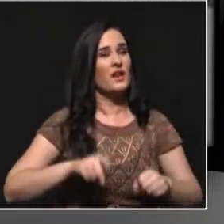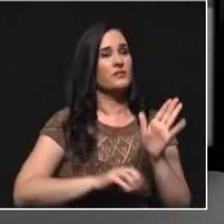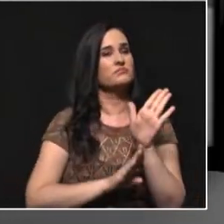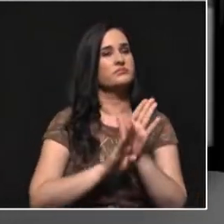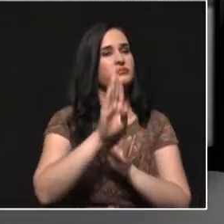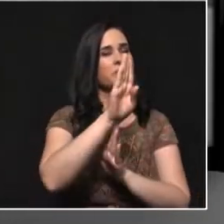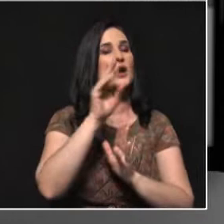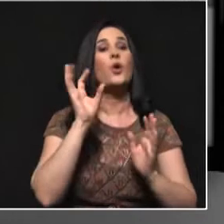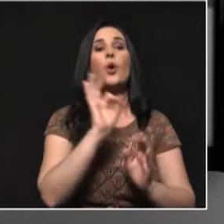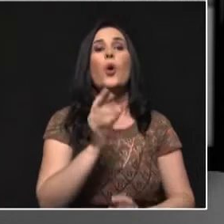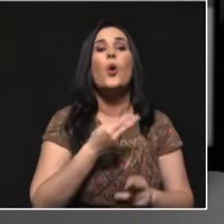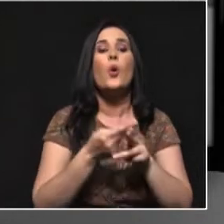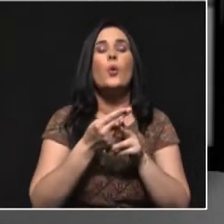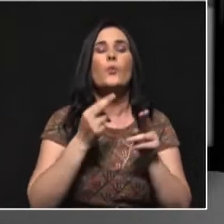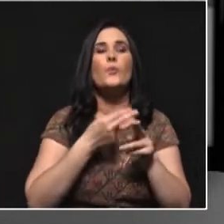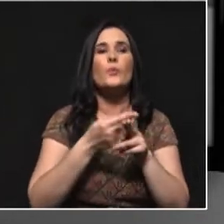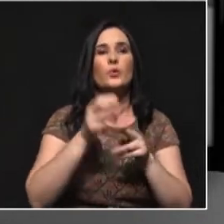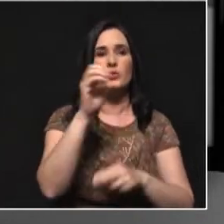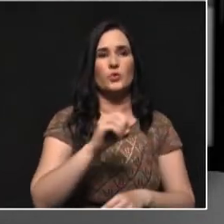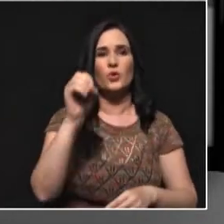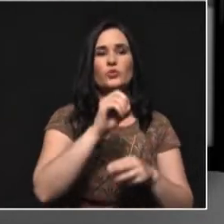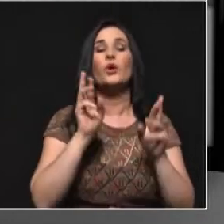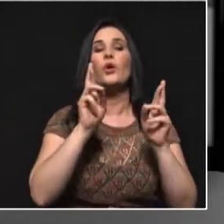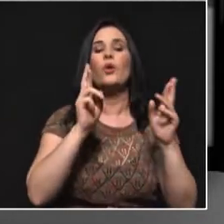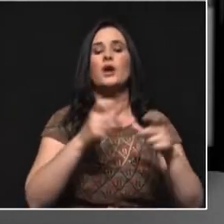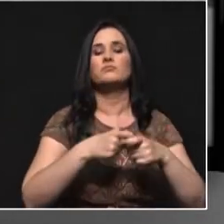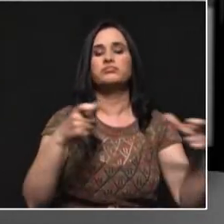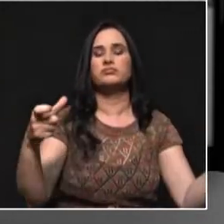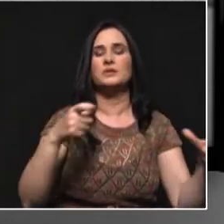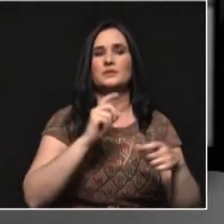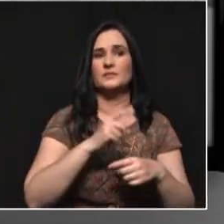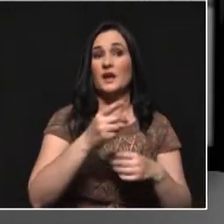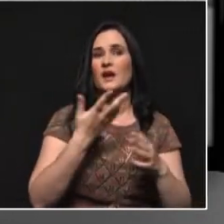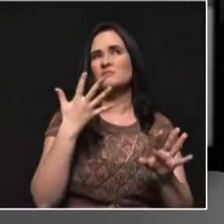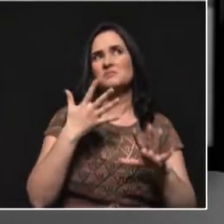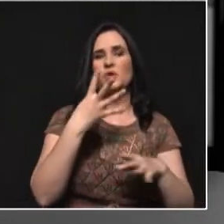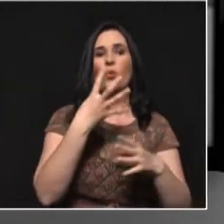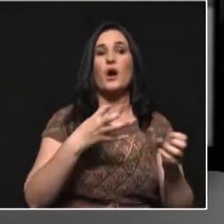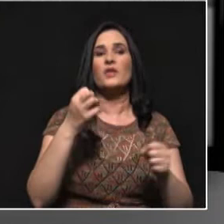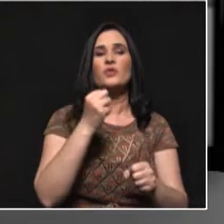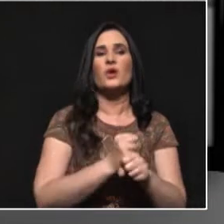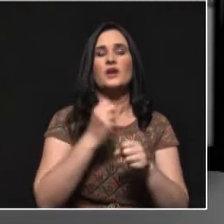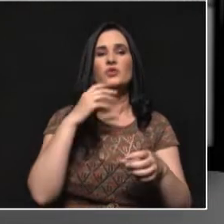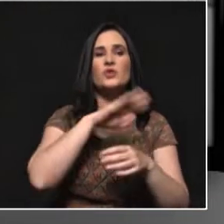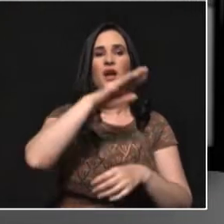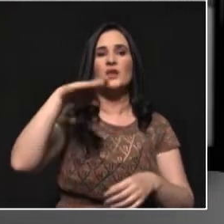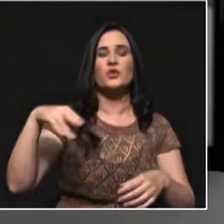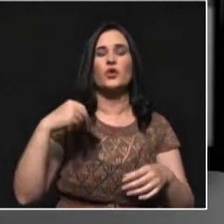ojalá en octubre tengamos números distintos. Hace cuatro años, recuerdan ustedes, para la elección de gobernador en Antioquia votamos el